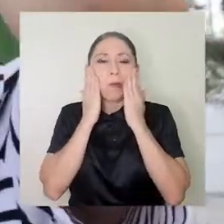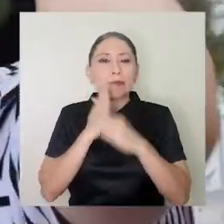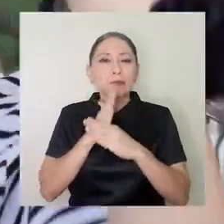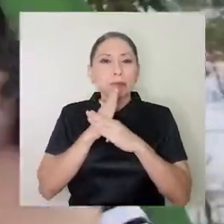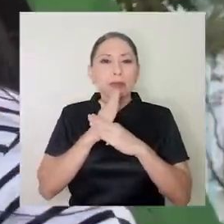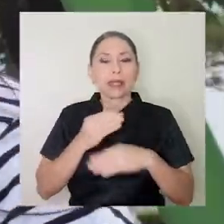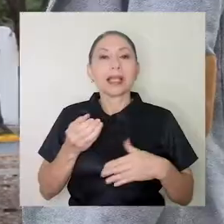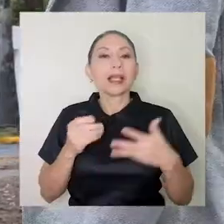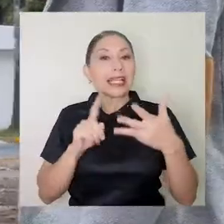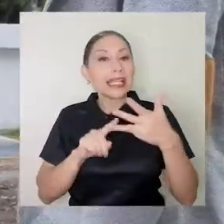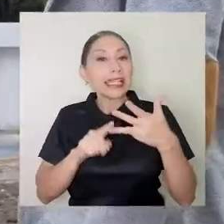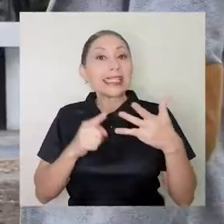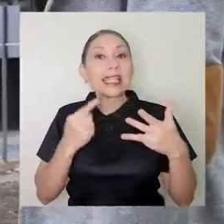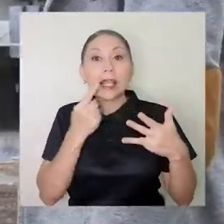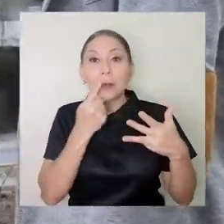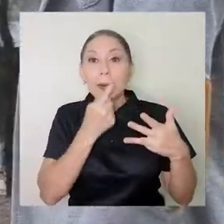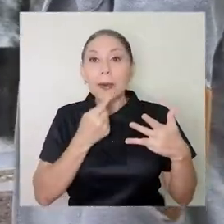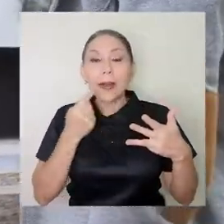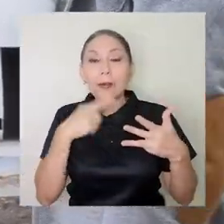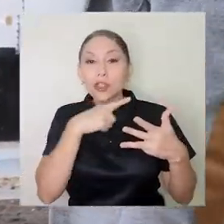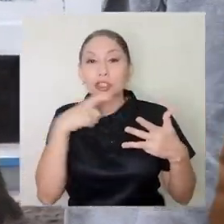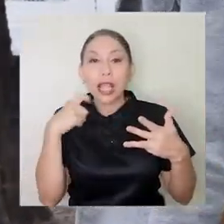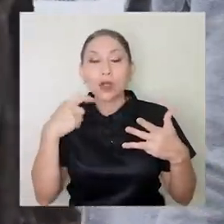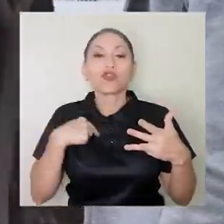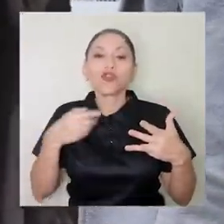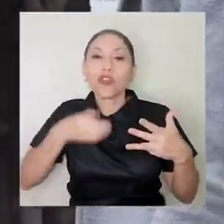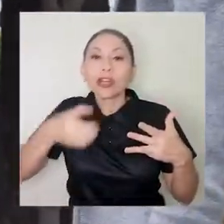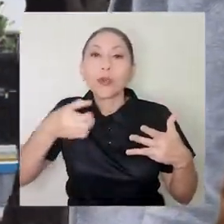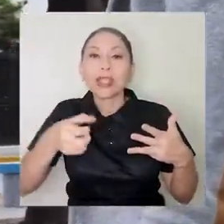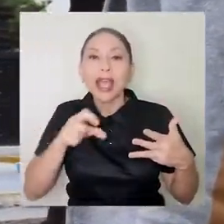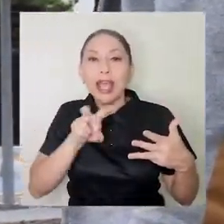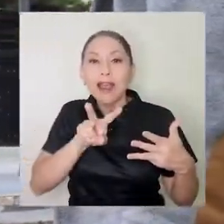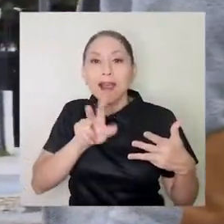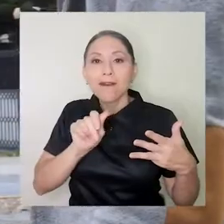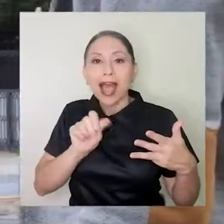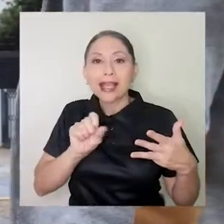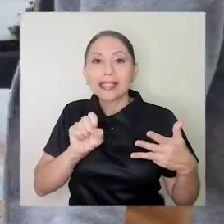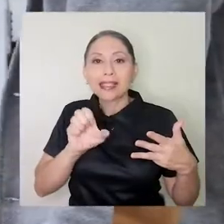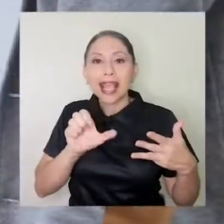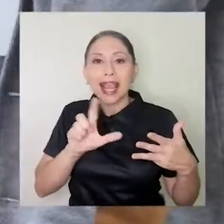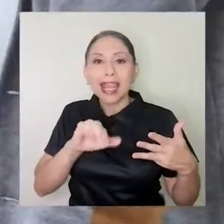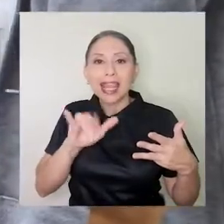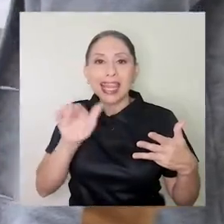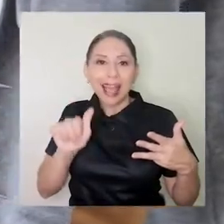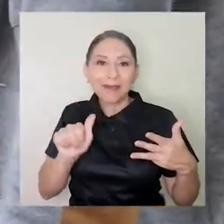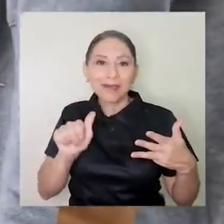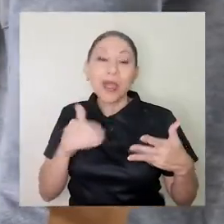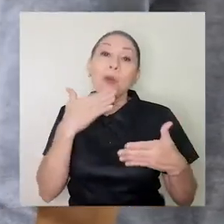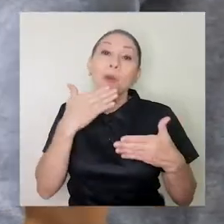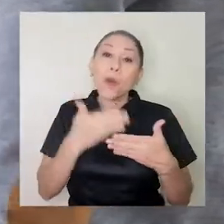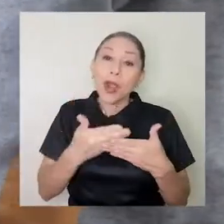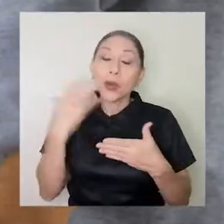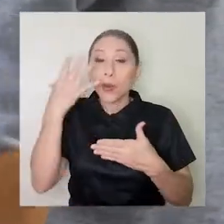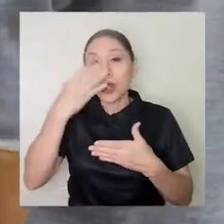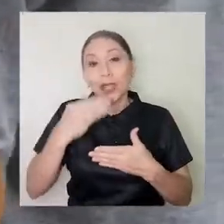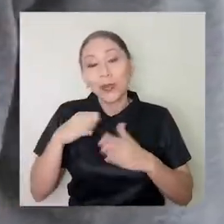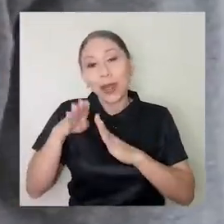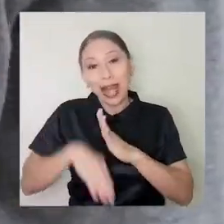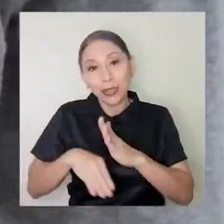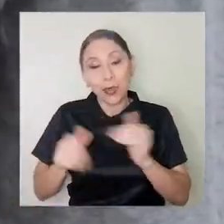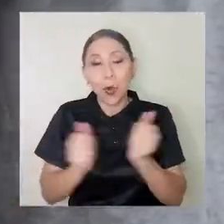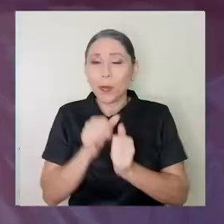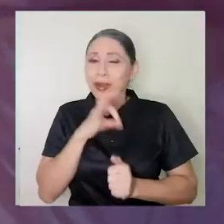poros. Si tenemos labios secos, yo les recomiendo utilizar lo que viene siendo la vaselina. Es un muy buen producto, bueno, bonito y barato con muchísimos